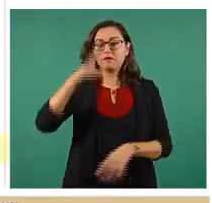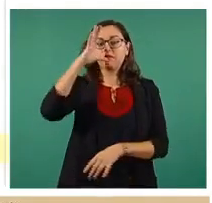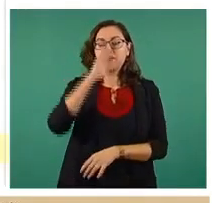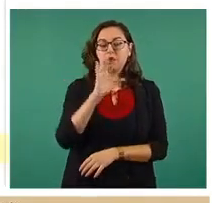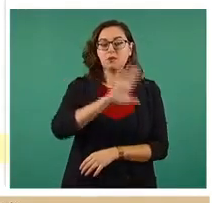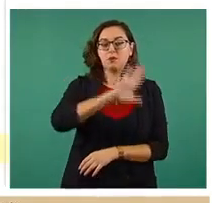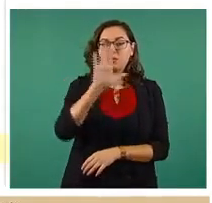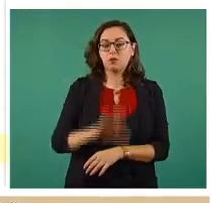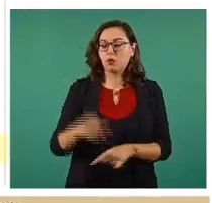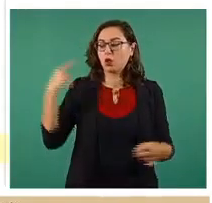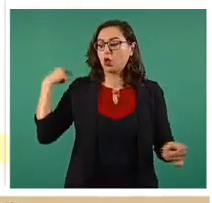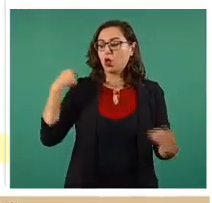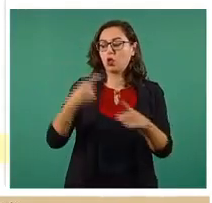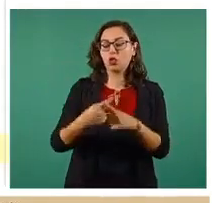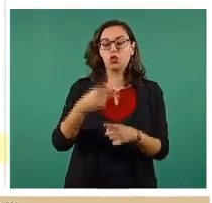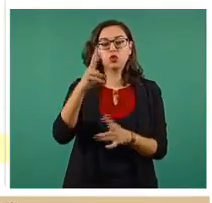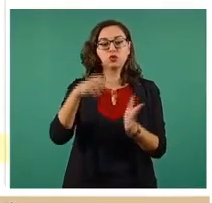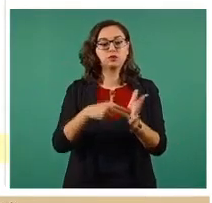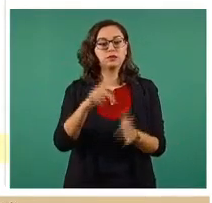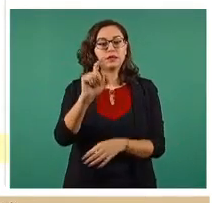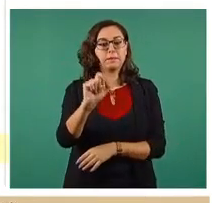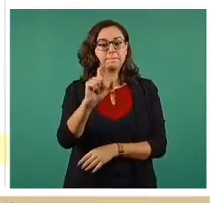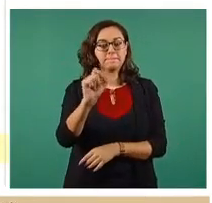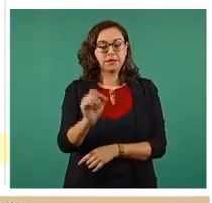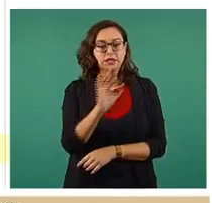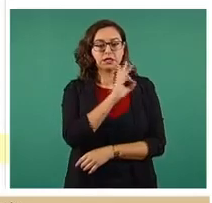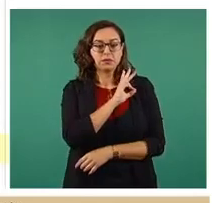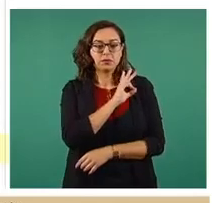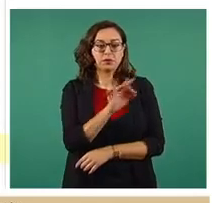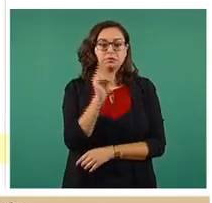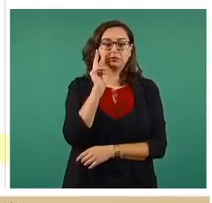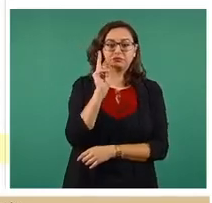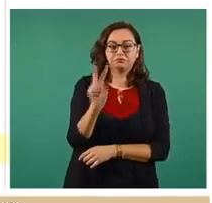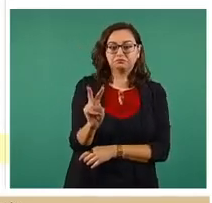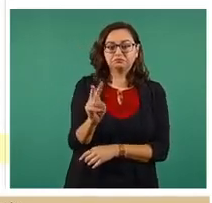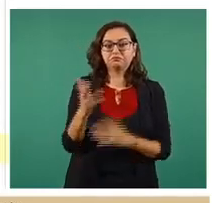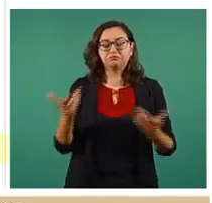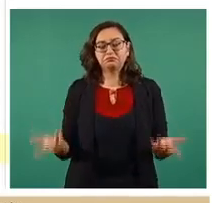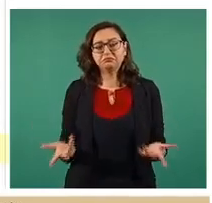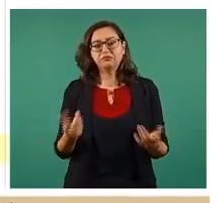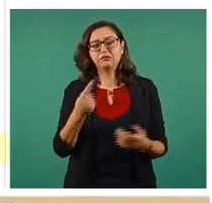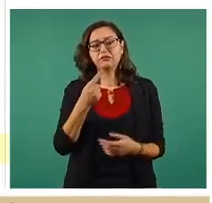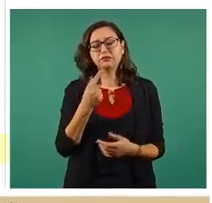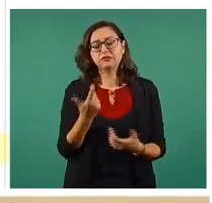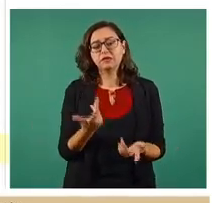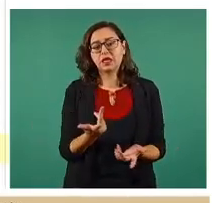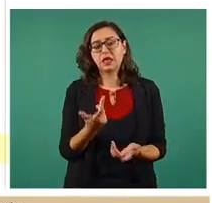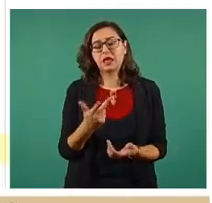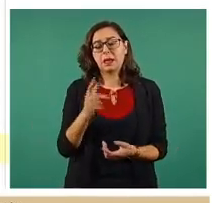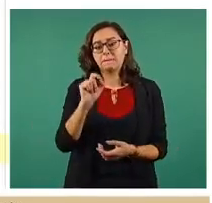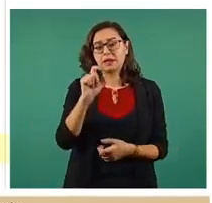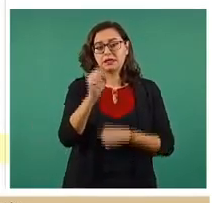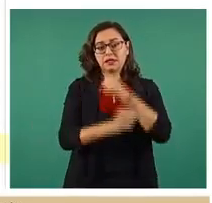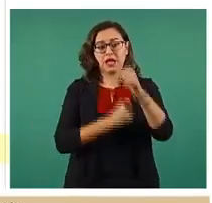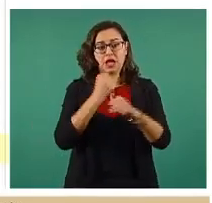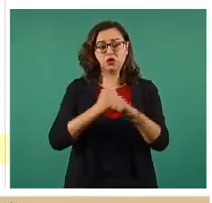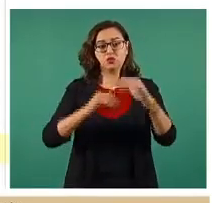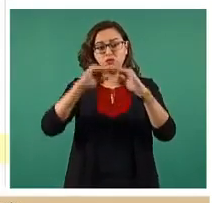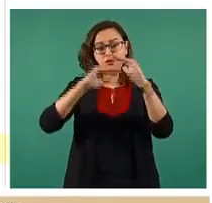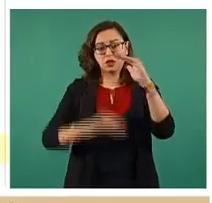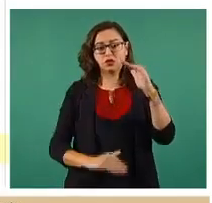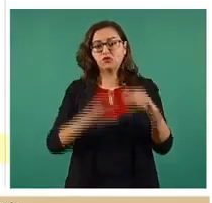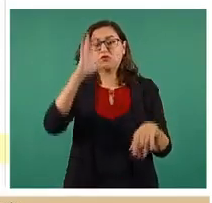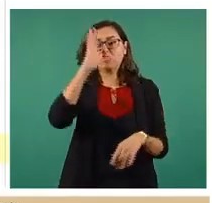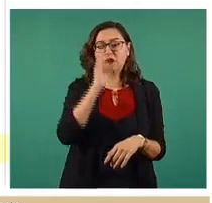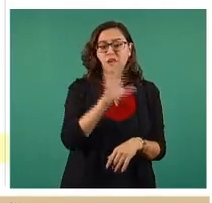y vemos las distintas causas por las que desafortunadamente personas menores de 20 años pierden la vida. Lo vemos